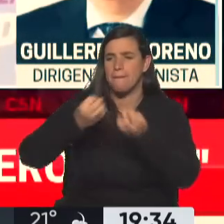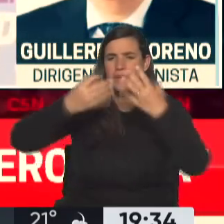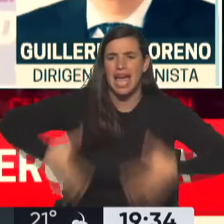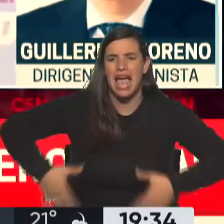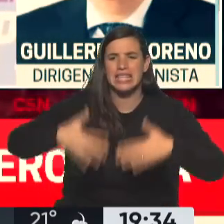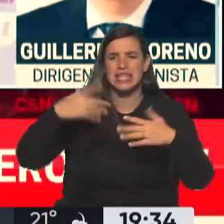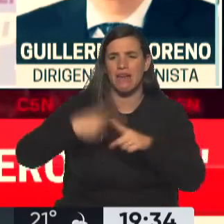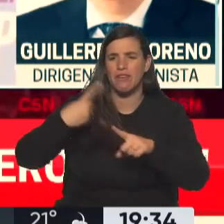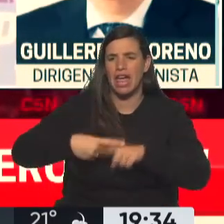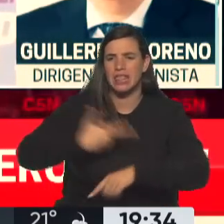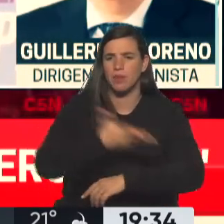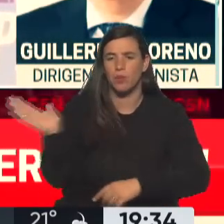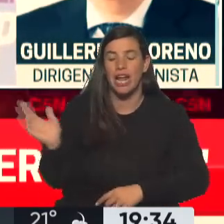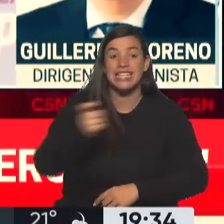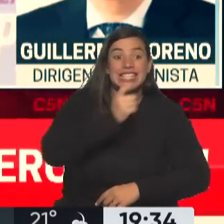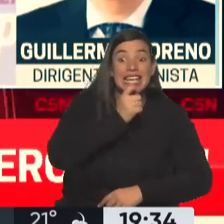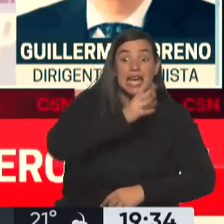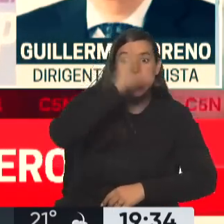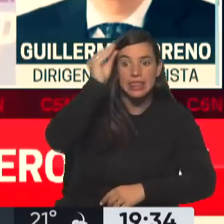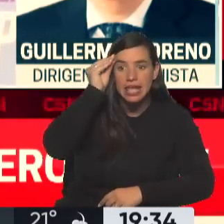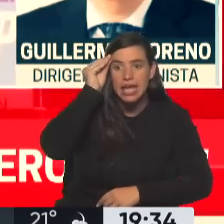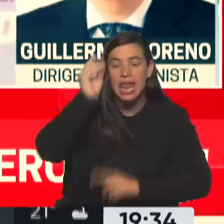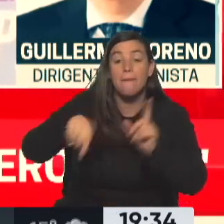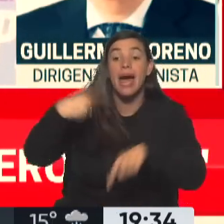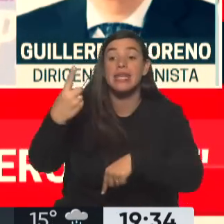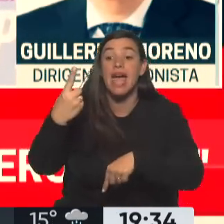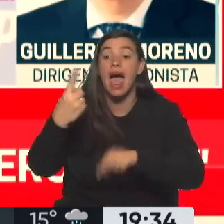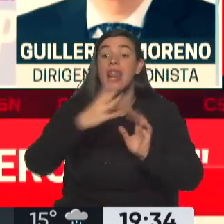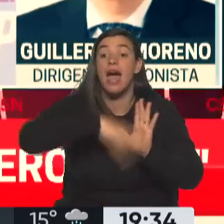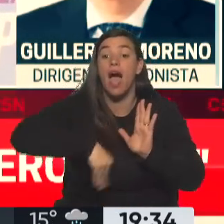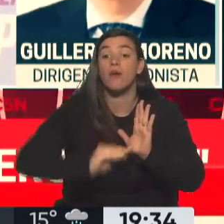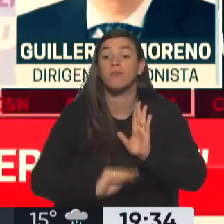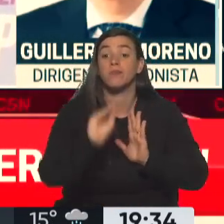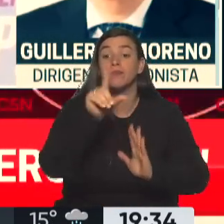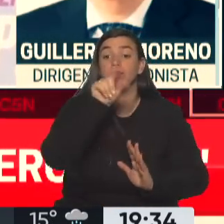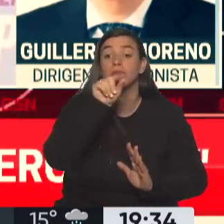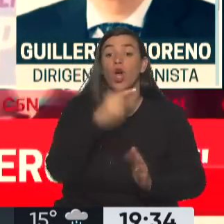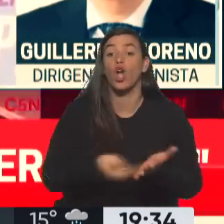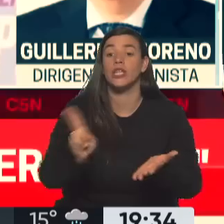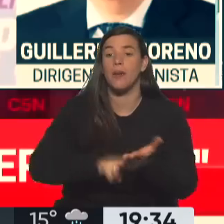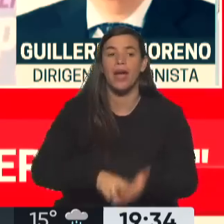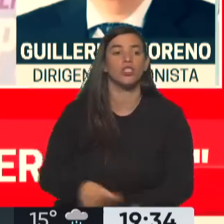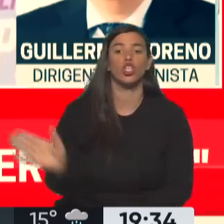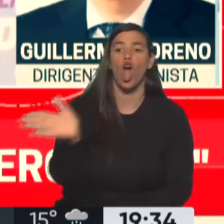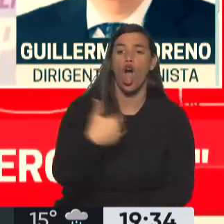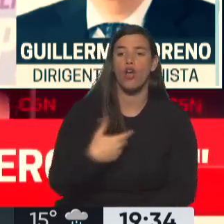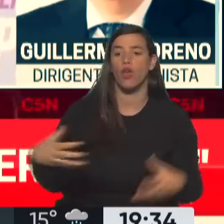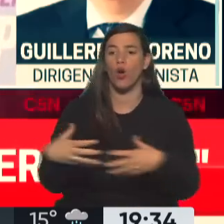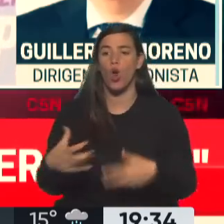Cristina mañana saca otra vez y dice, muchachos y muchachas del peronismo, organícense,